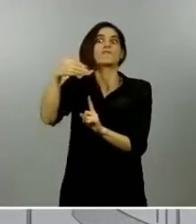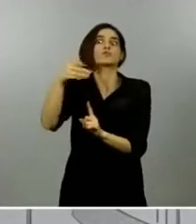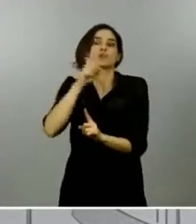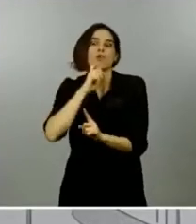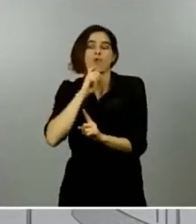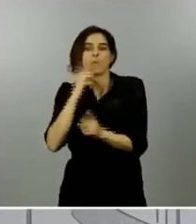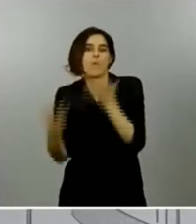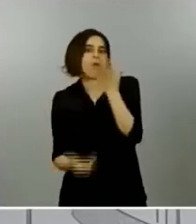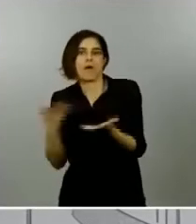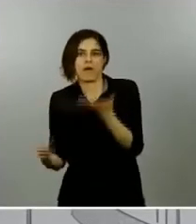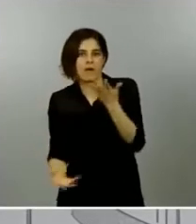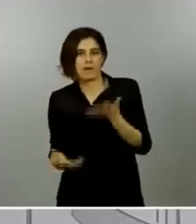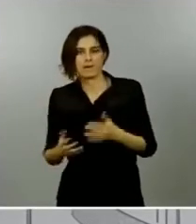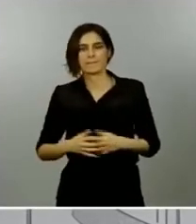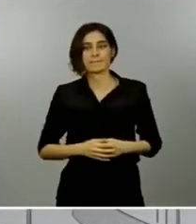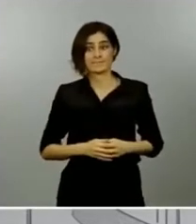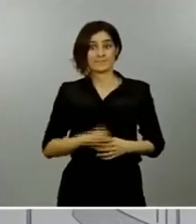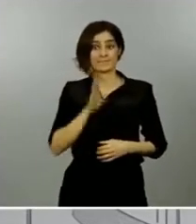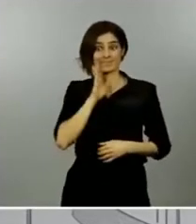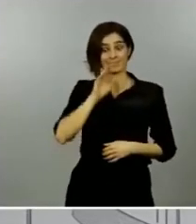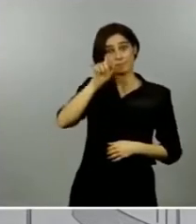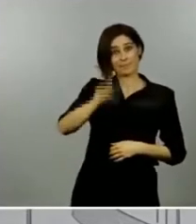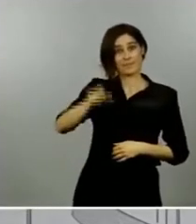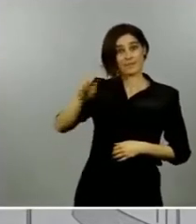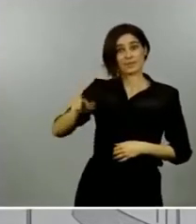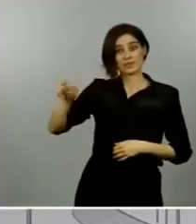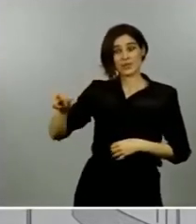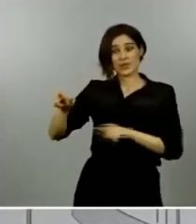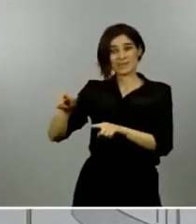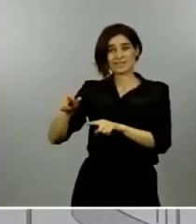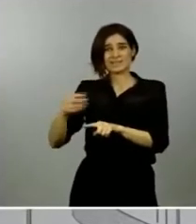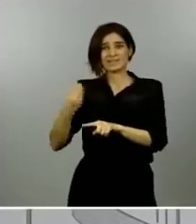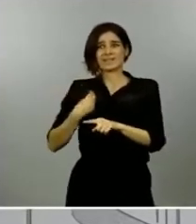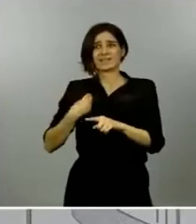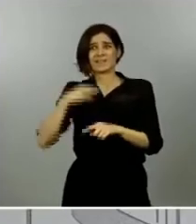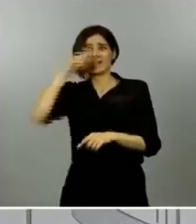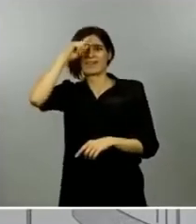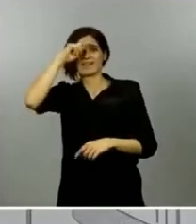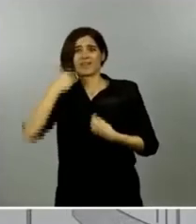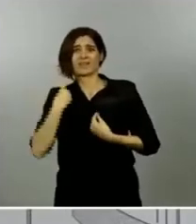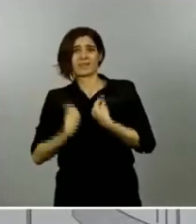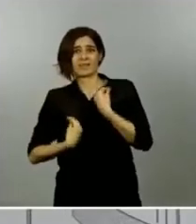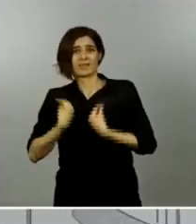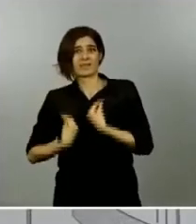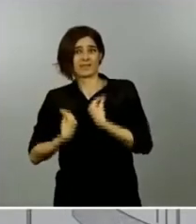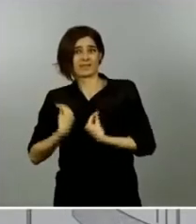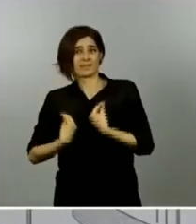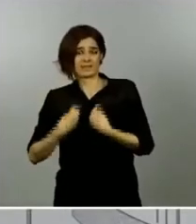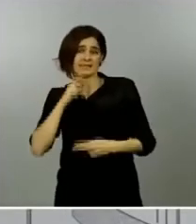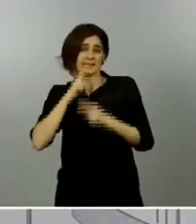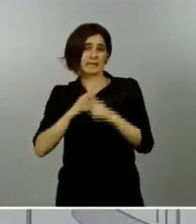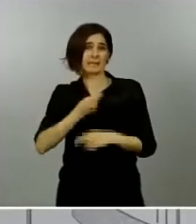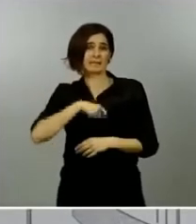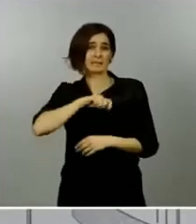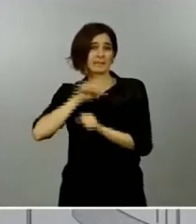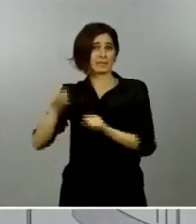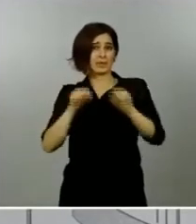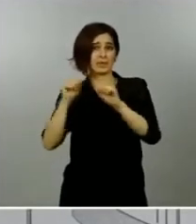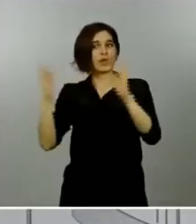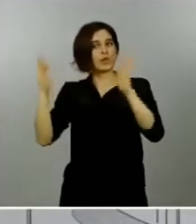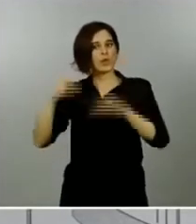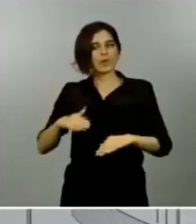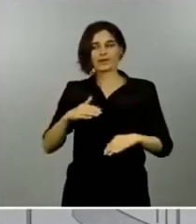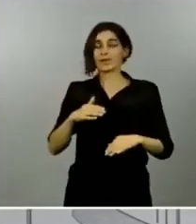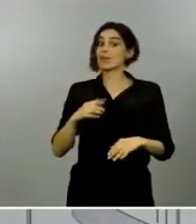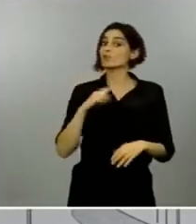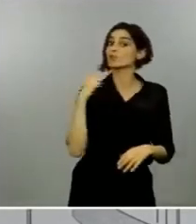personas de las personas que tienen su vida en vilo de esa España desprotegida tenemos que ocuparnos prioritariamente todas